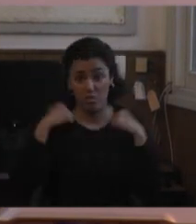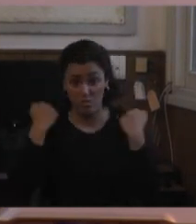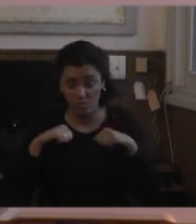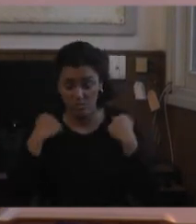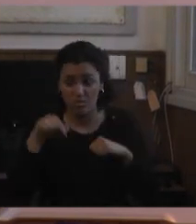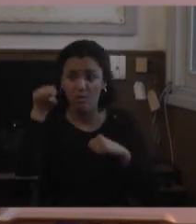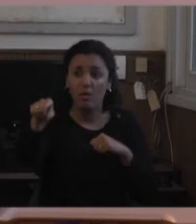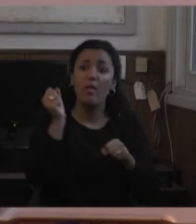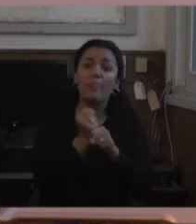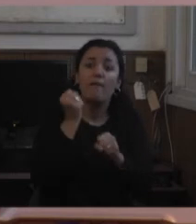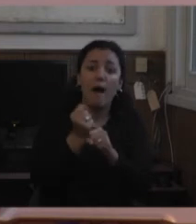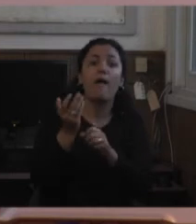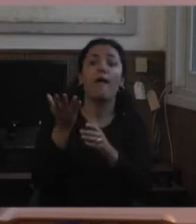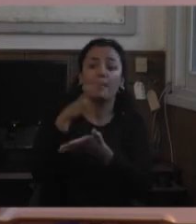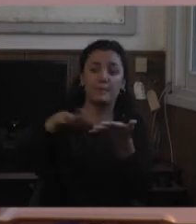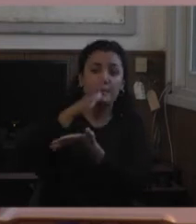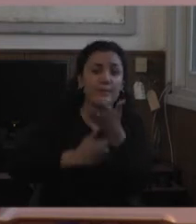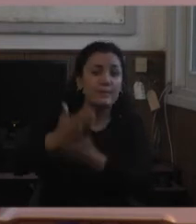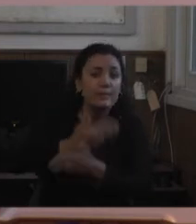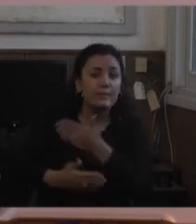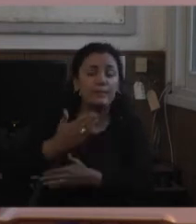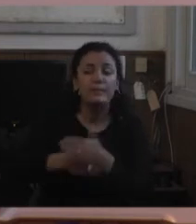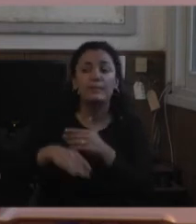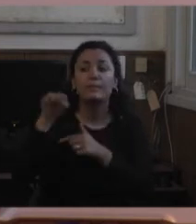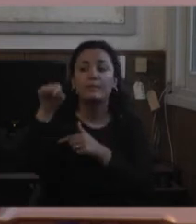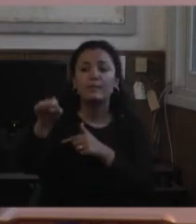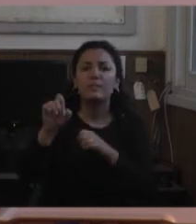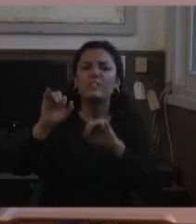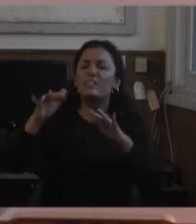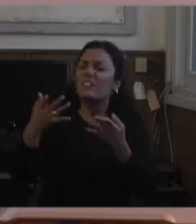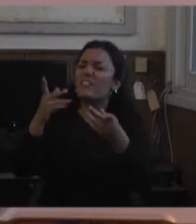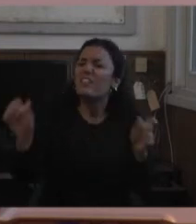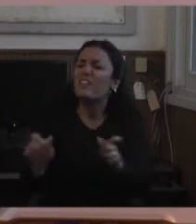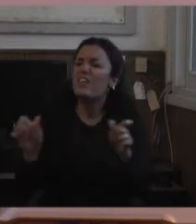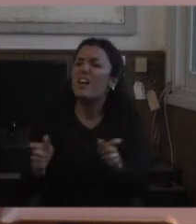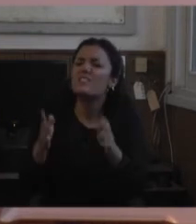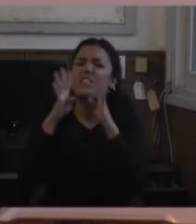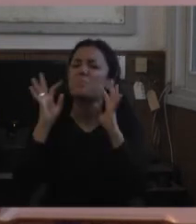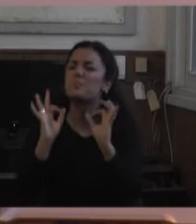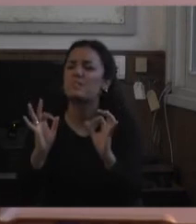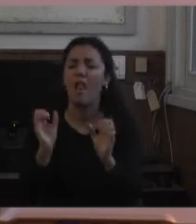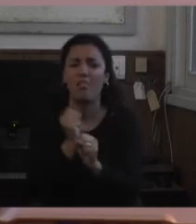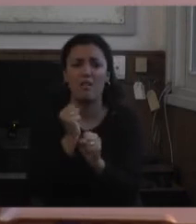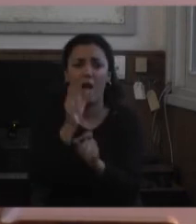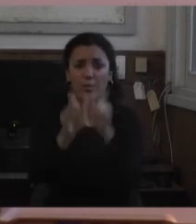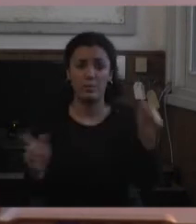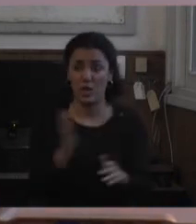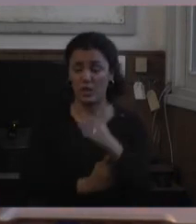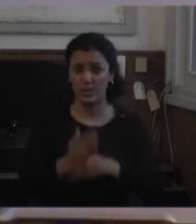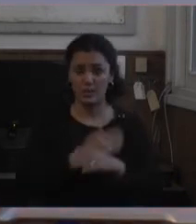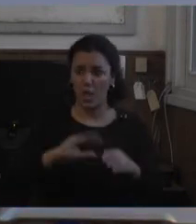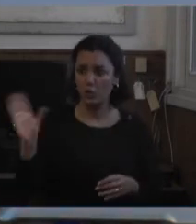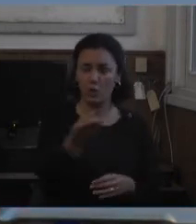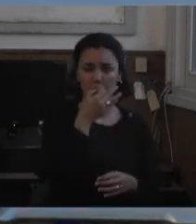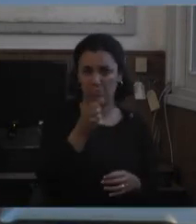trabajan en el ámbito de la discapacidad ¿qué haces de especial cuando trabajás con alguien con discapacidad? todos dijeron